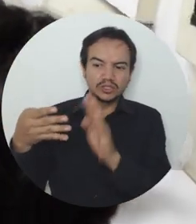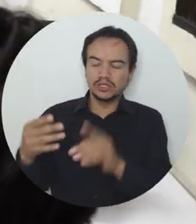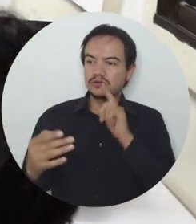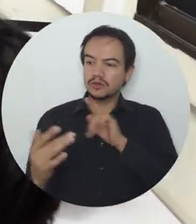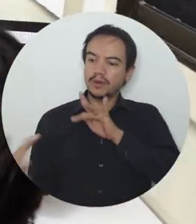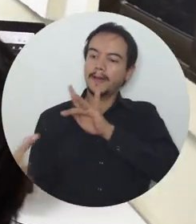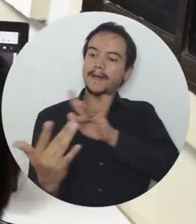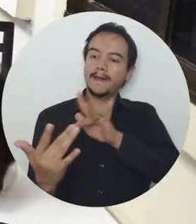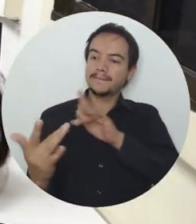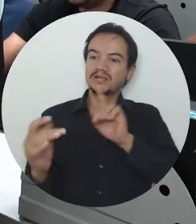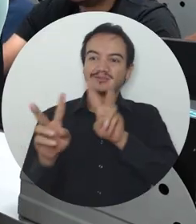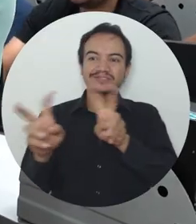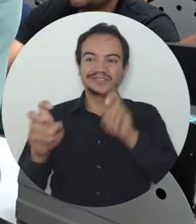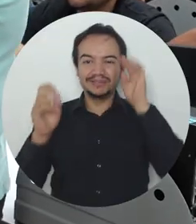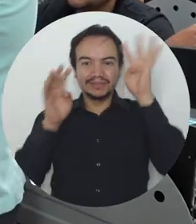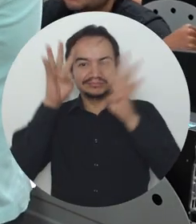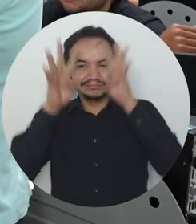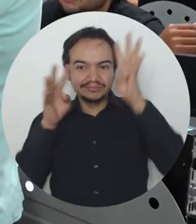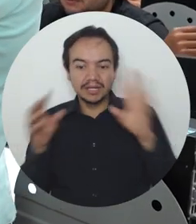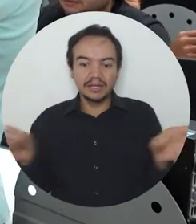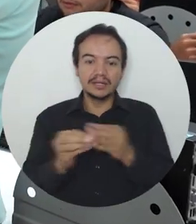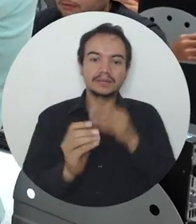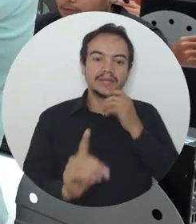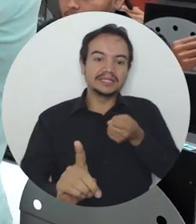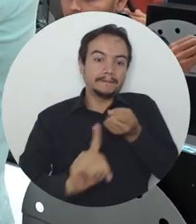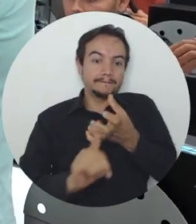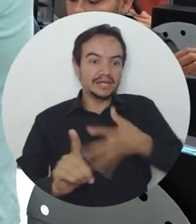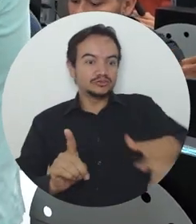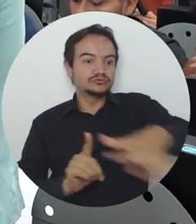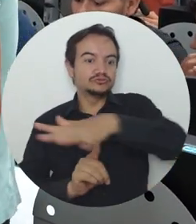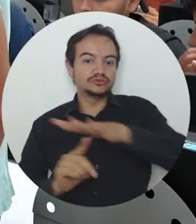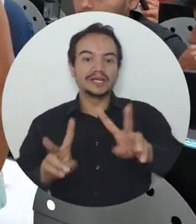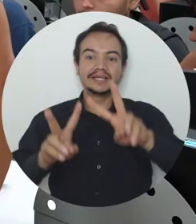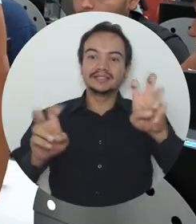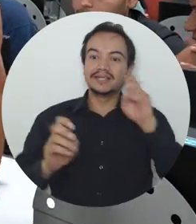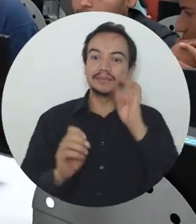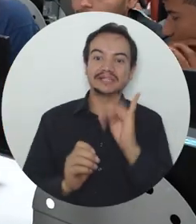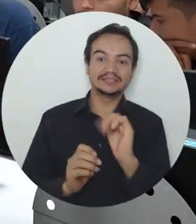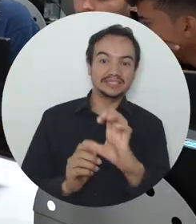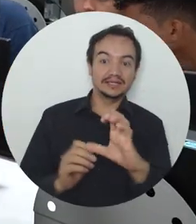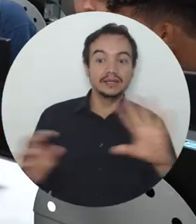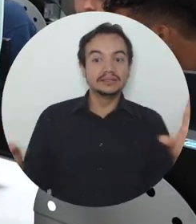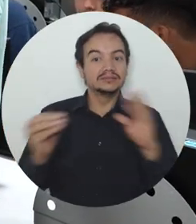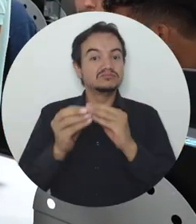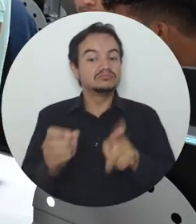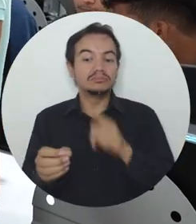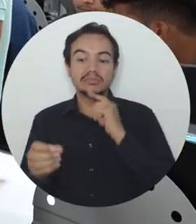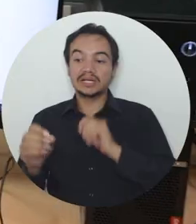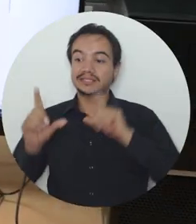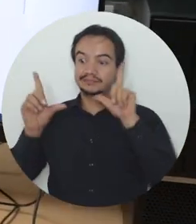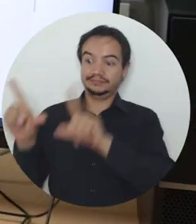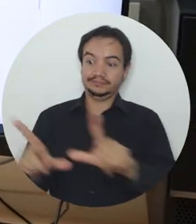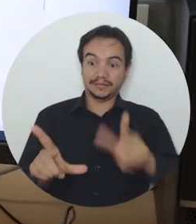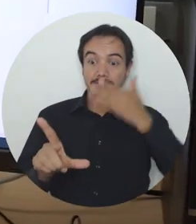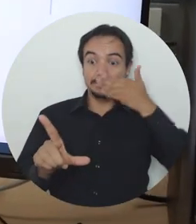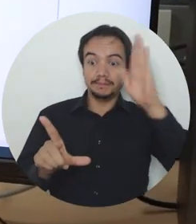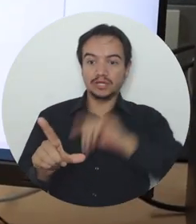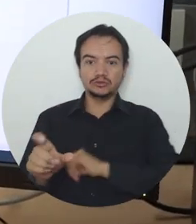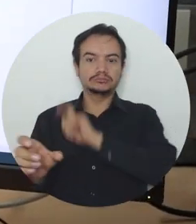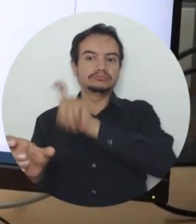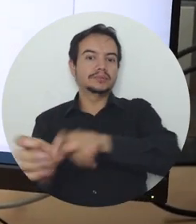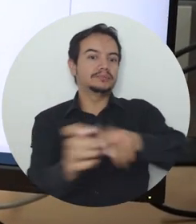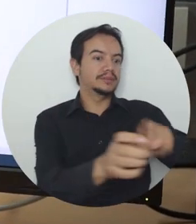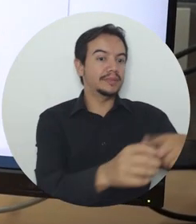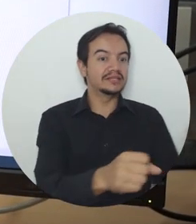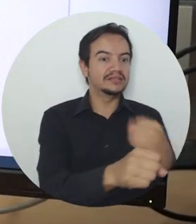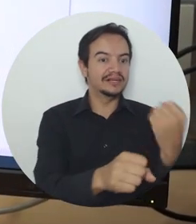académica y social basada en la innovación, el impacto que genera en la programación y el desarrollo de nuevas tecnologías, el desempeño de sus graduados en las empresas donde